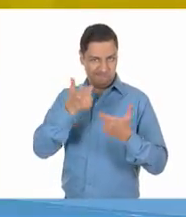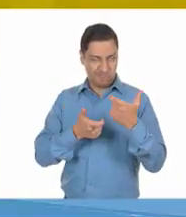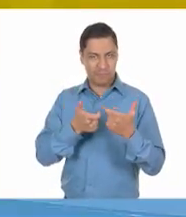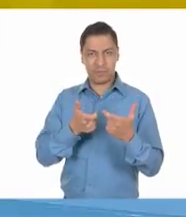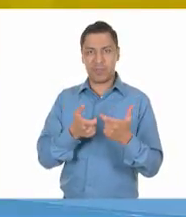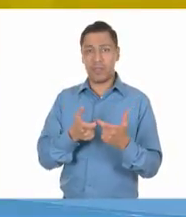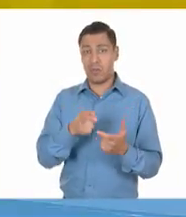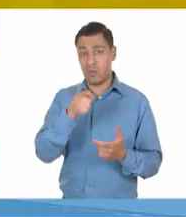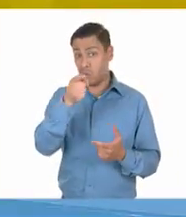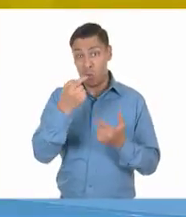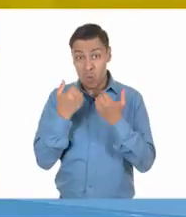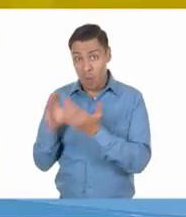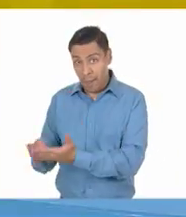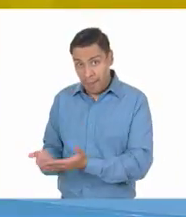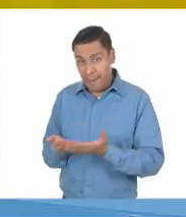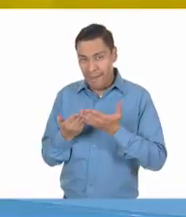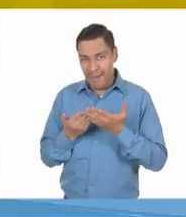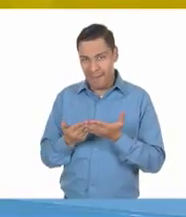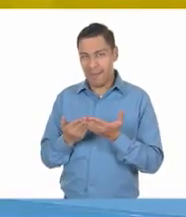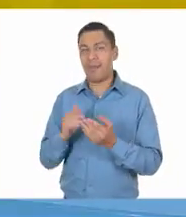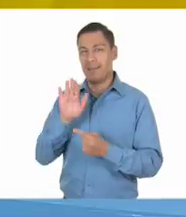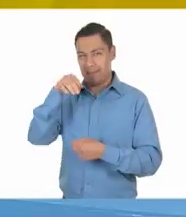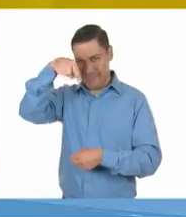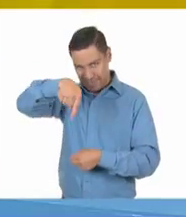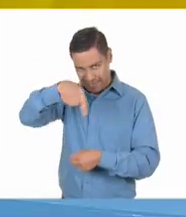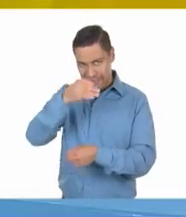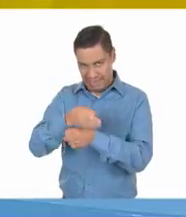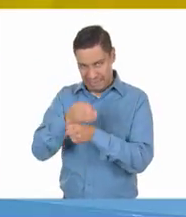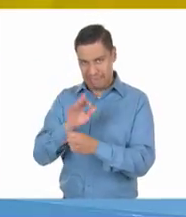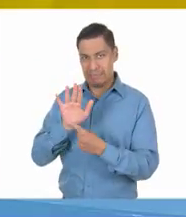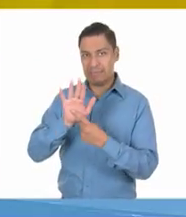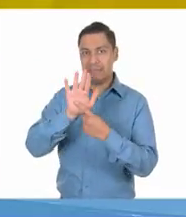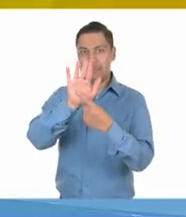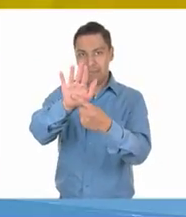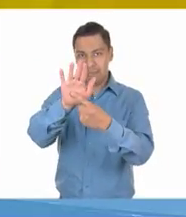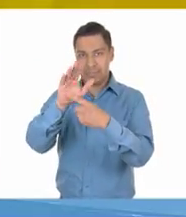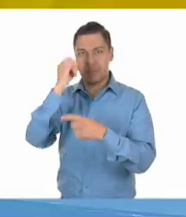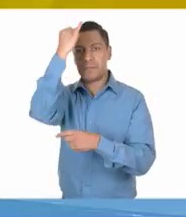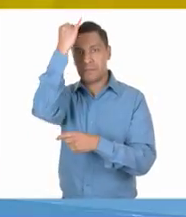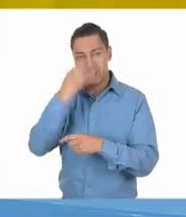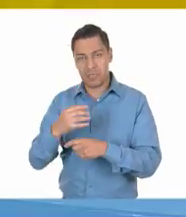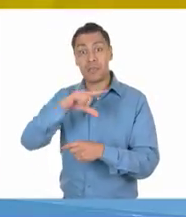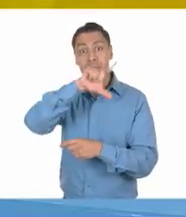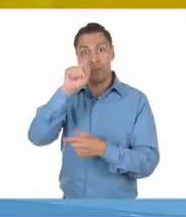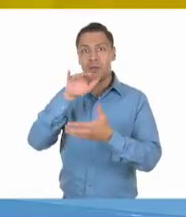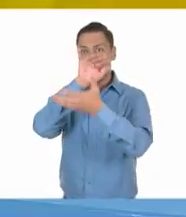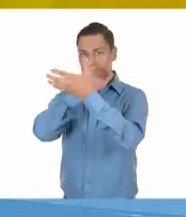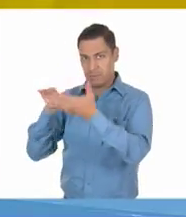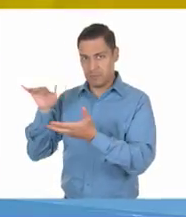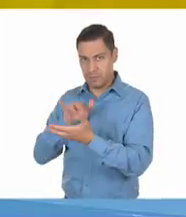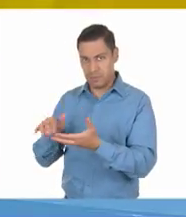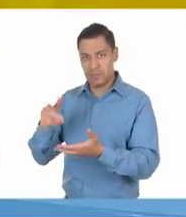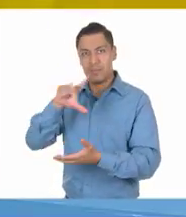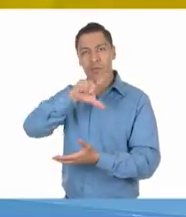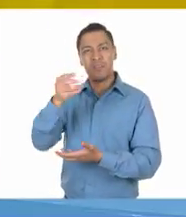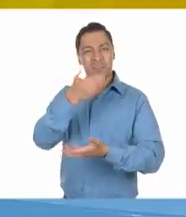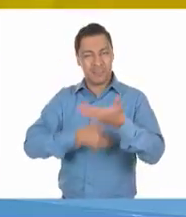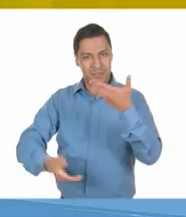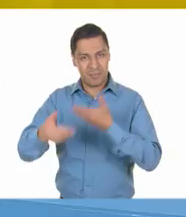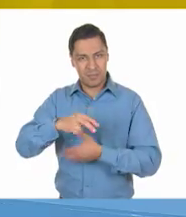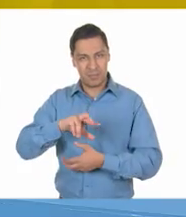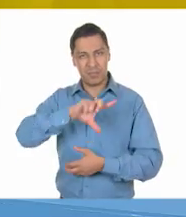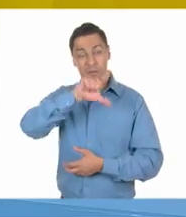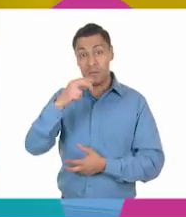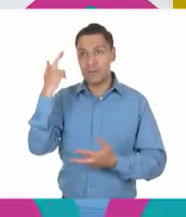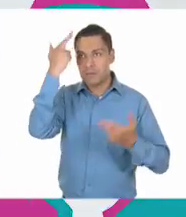se preocupen. Aquí les vamos a compartir las imágenes, vamos a leerlos y después comentaremos y reflexionaremos acerca de